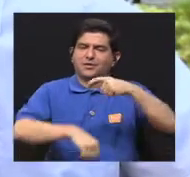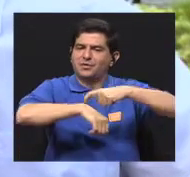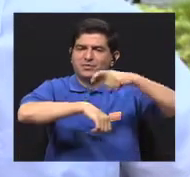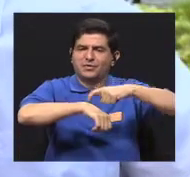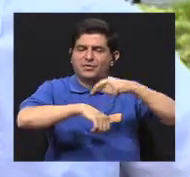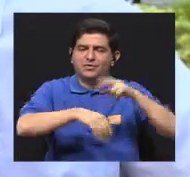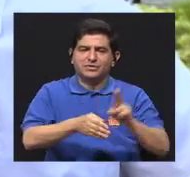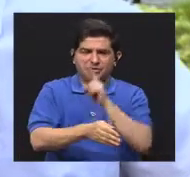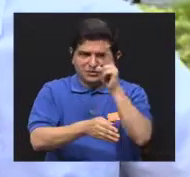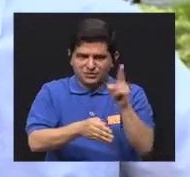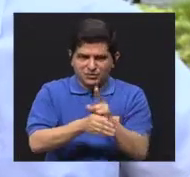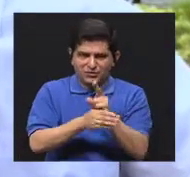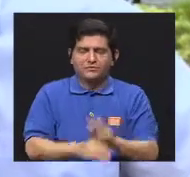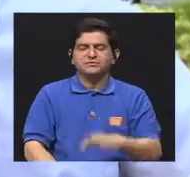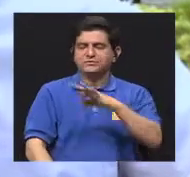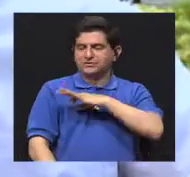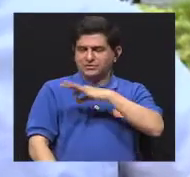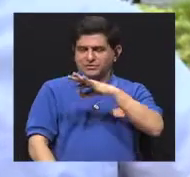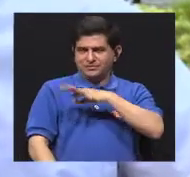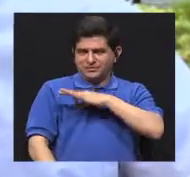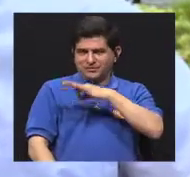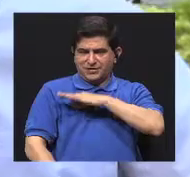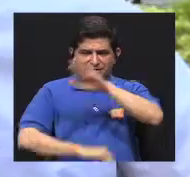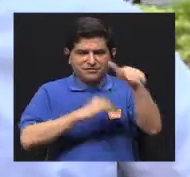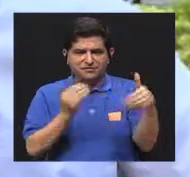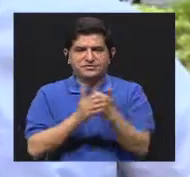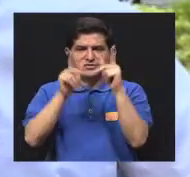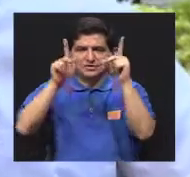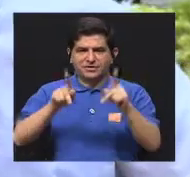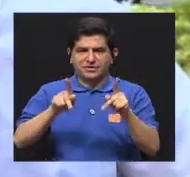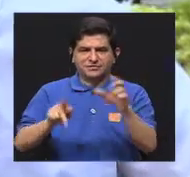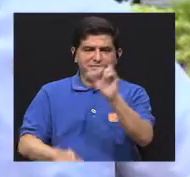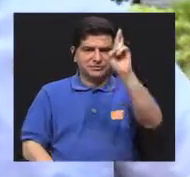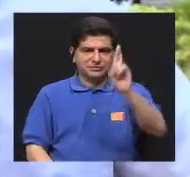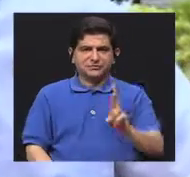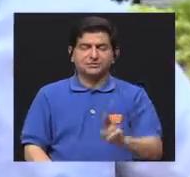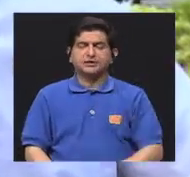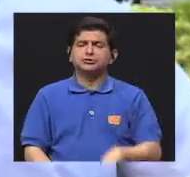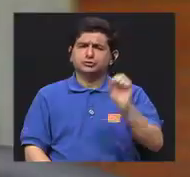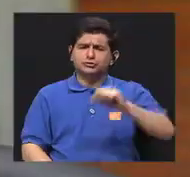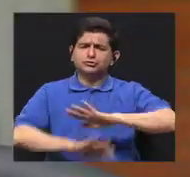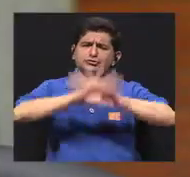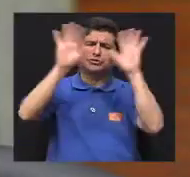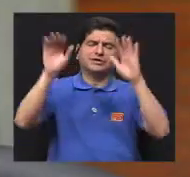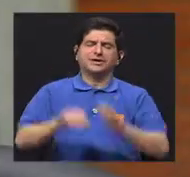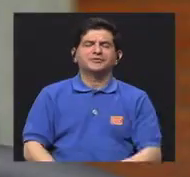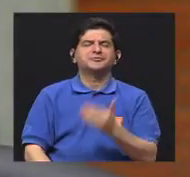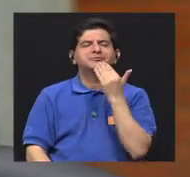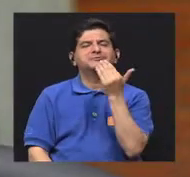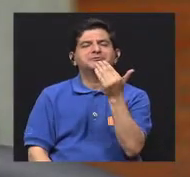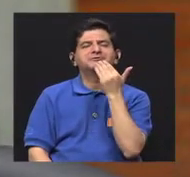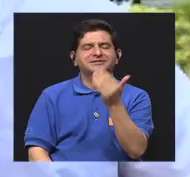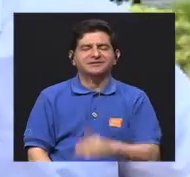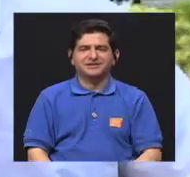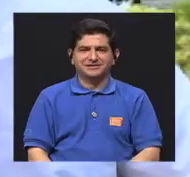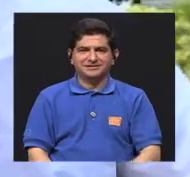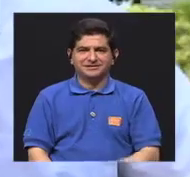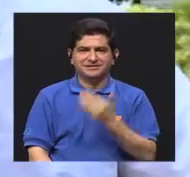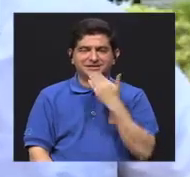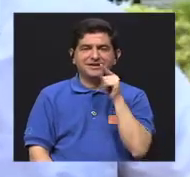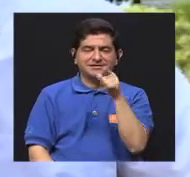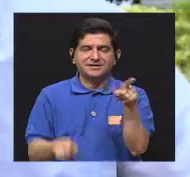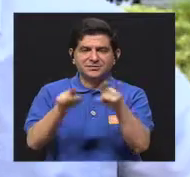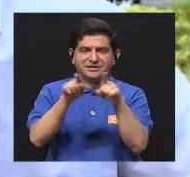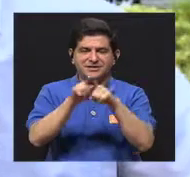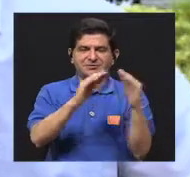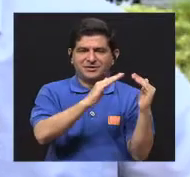corto plazo con ella para el beneficio de todos los costarricenses, ¿verdad? Sí, sí, claro. Muchísimas gracias y muchísimas